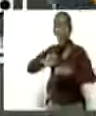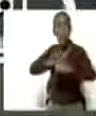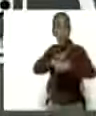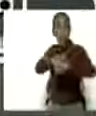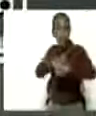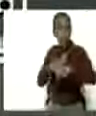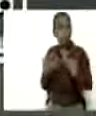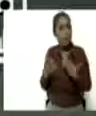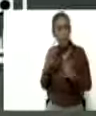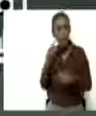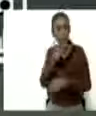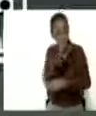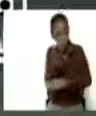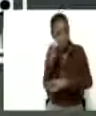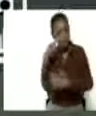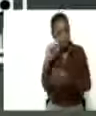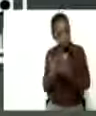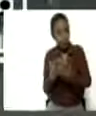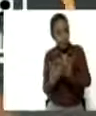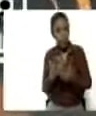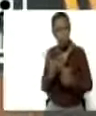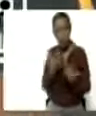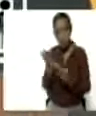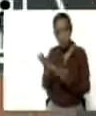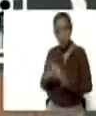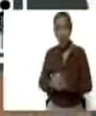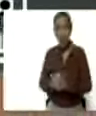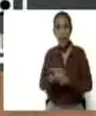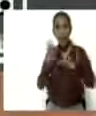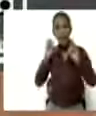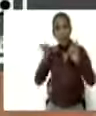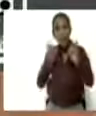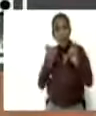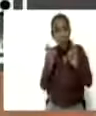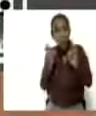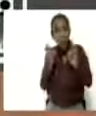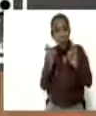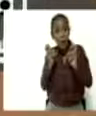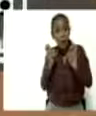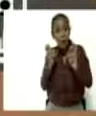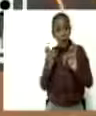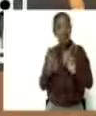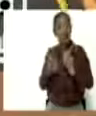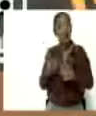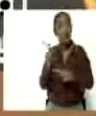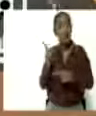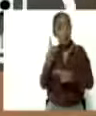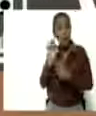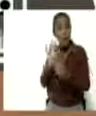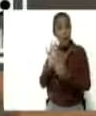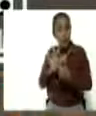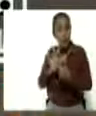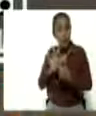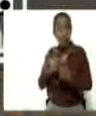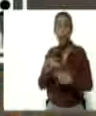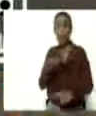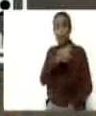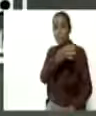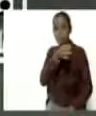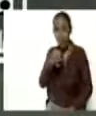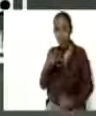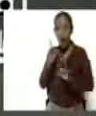Fíjense ustedes, ¿no? Este es el tema de las tendencias. Se demuestra que ha sido correcto